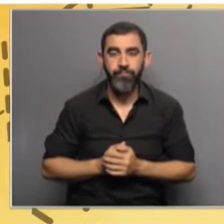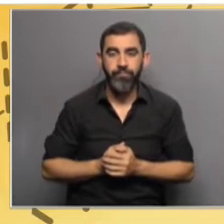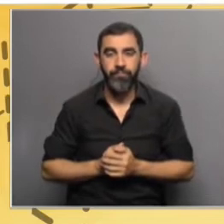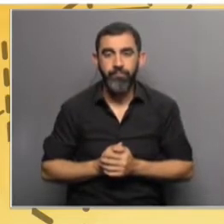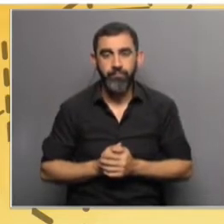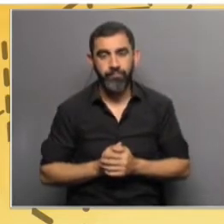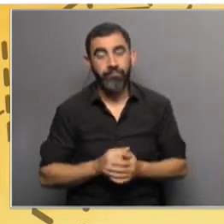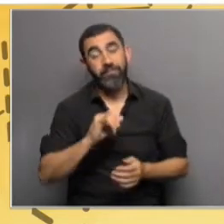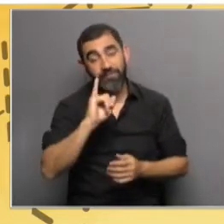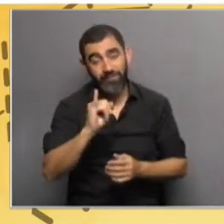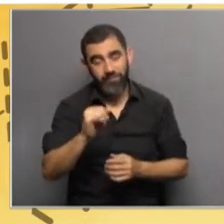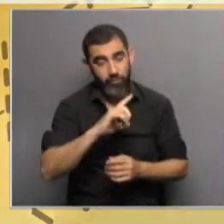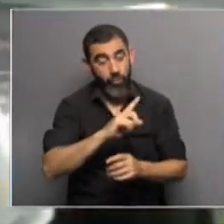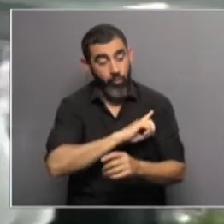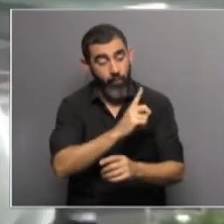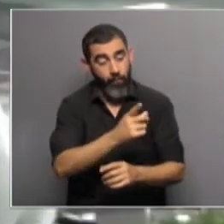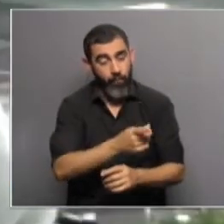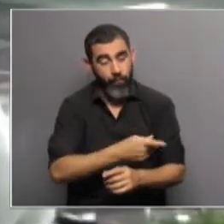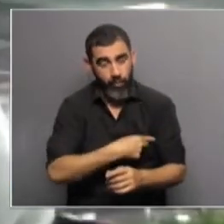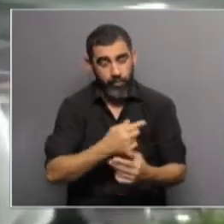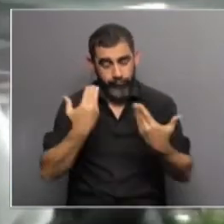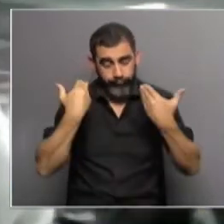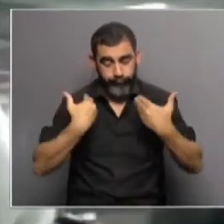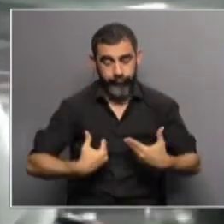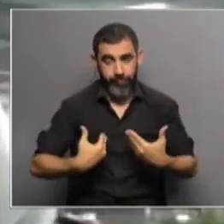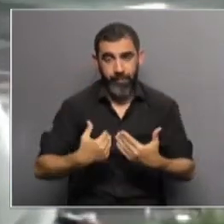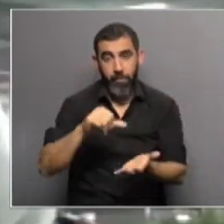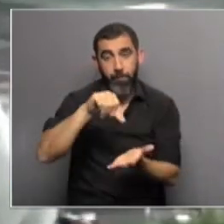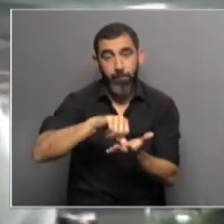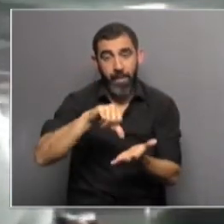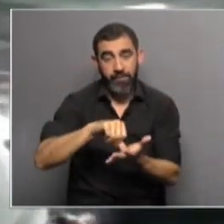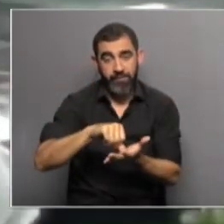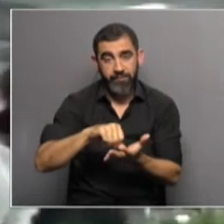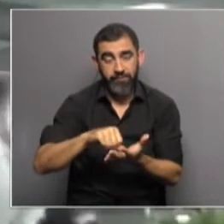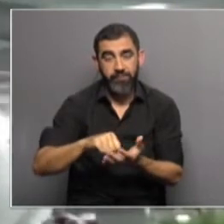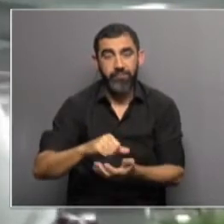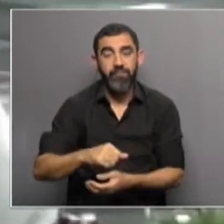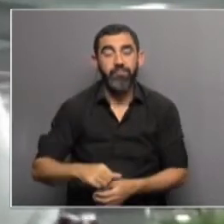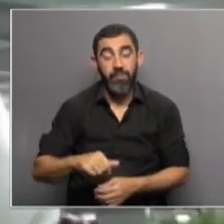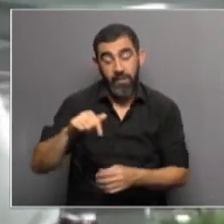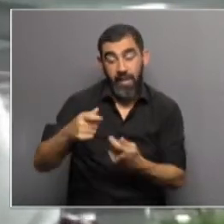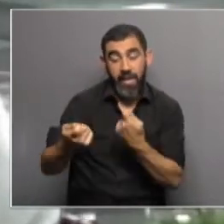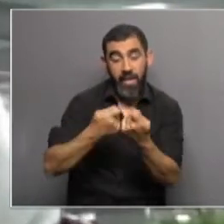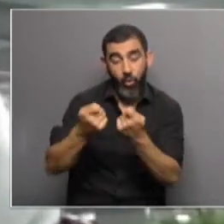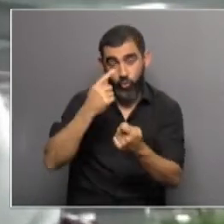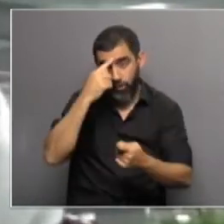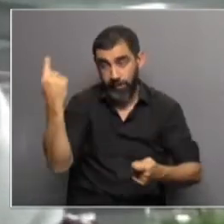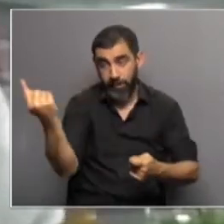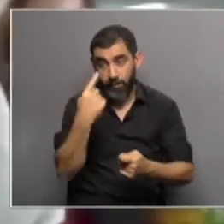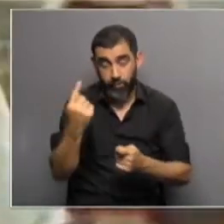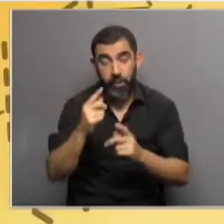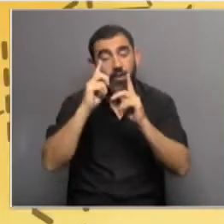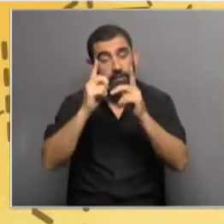Y bueno, sí, eso fortalece la posición de Uruguay, tanto en la negociación internacional, pero